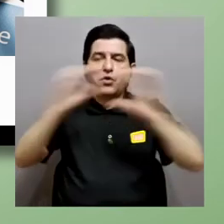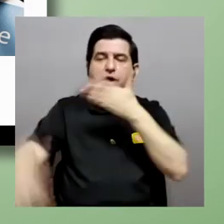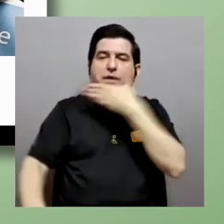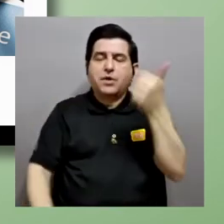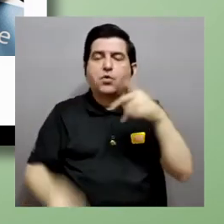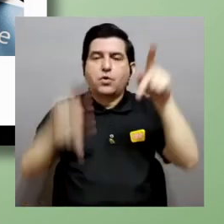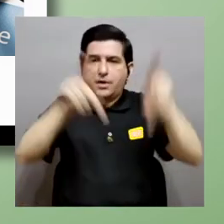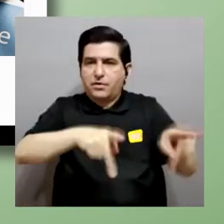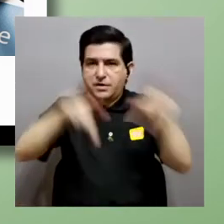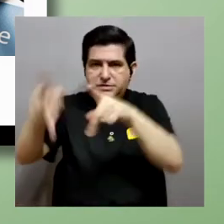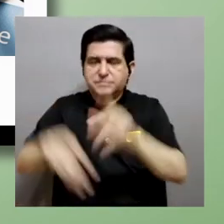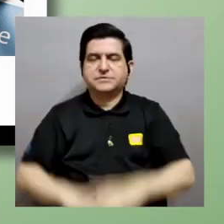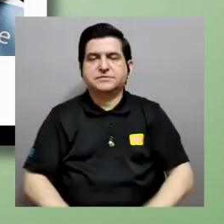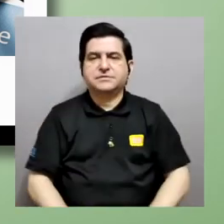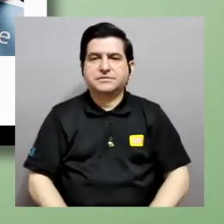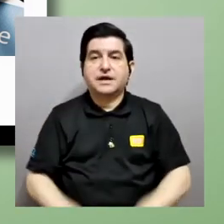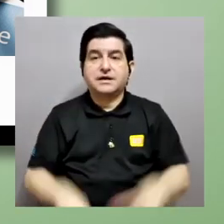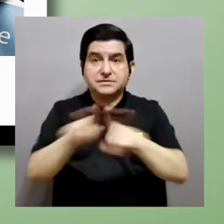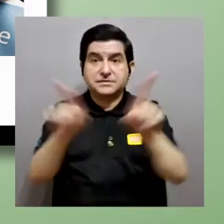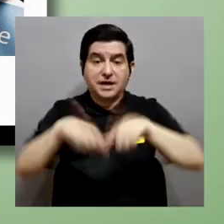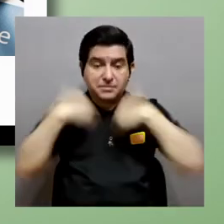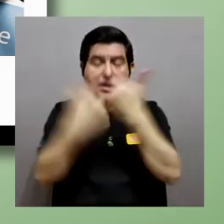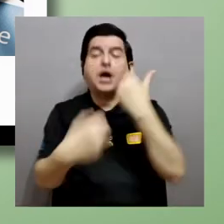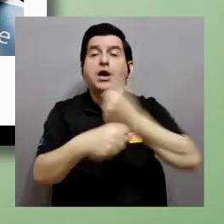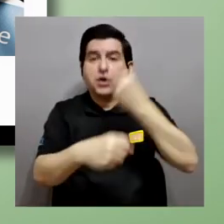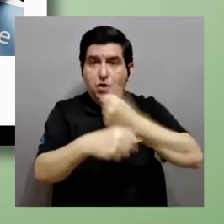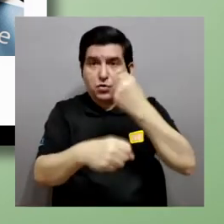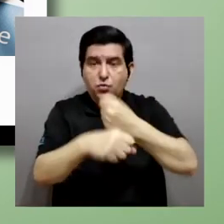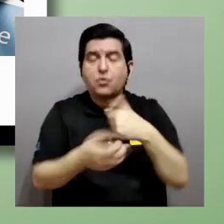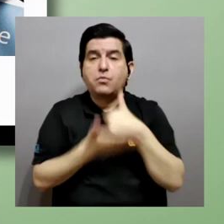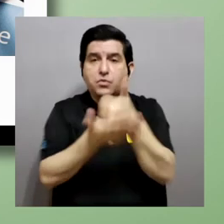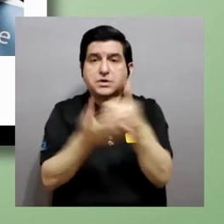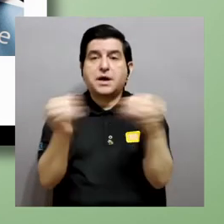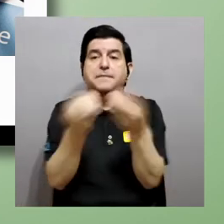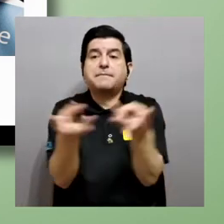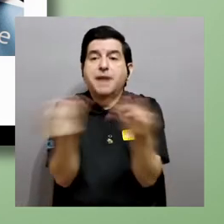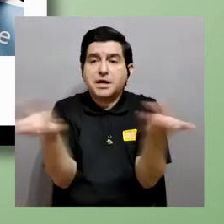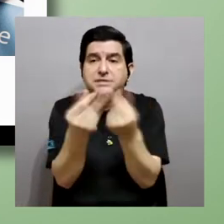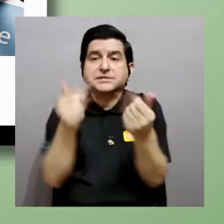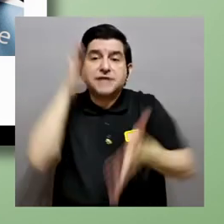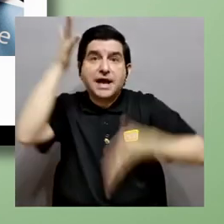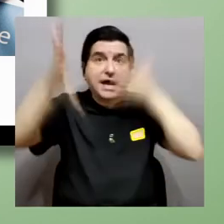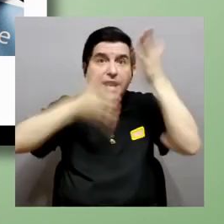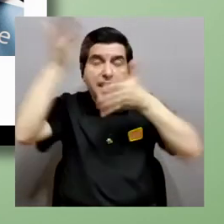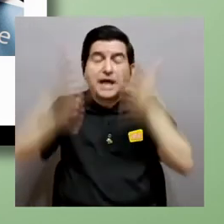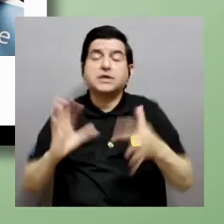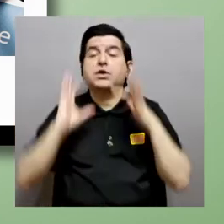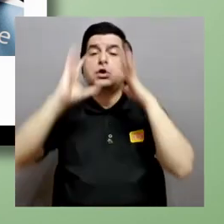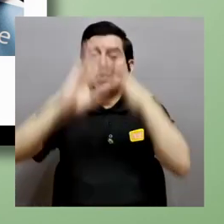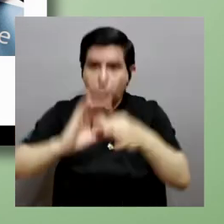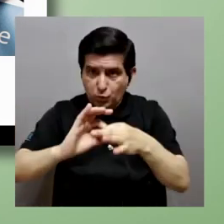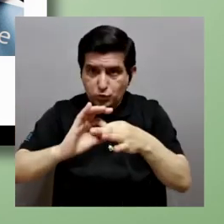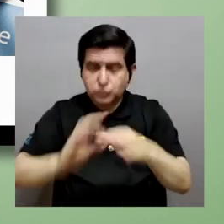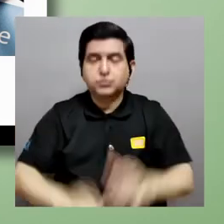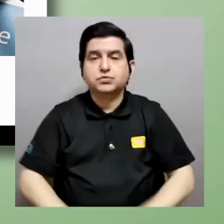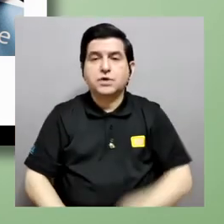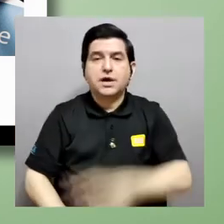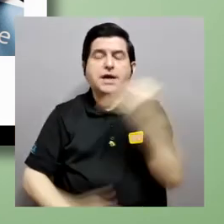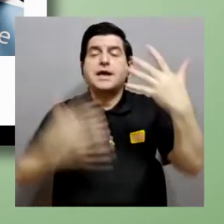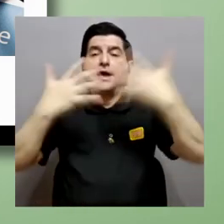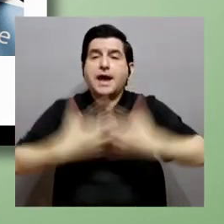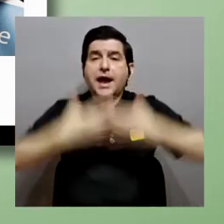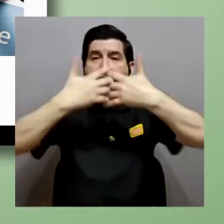comunicarse mejor con sus pacientes también en grupos de trabajo para ayudarles a ser más productivos y más creativos juntos y